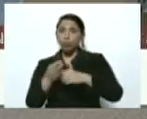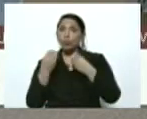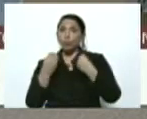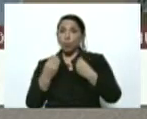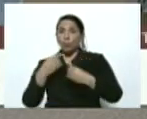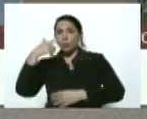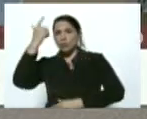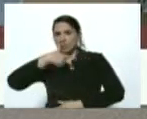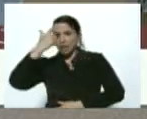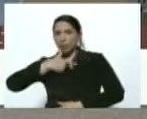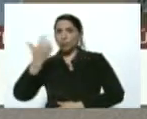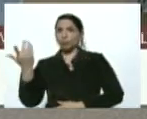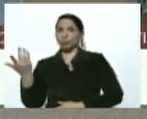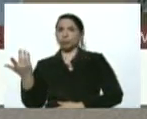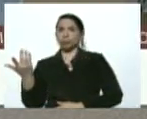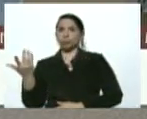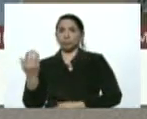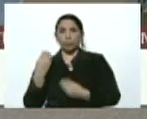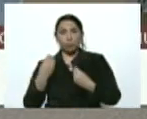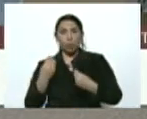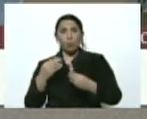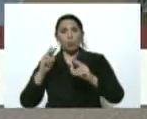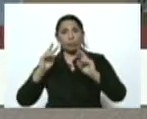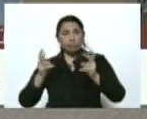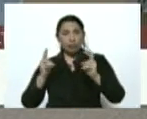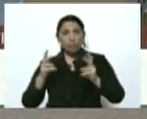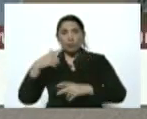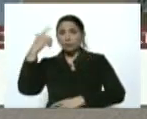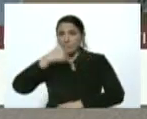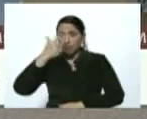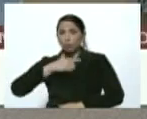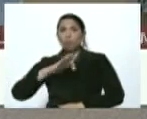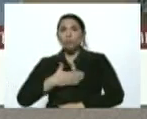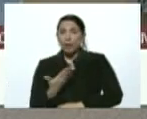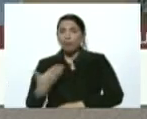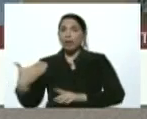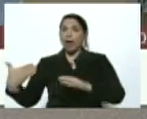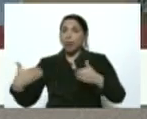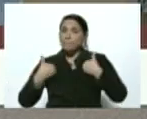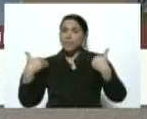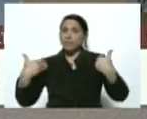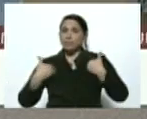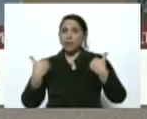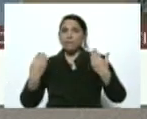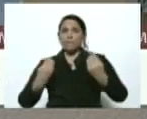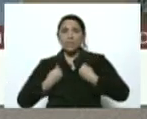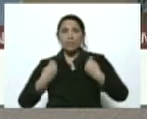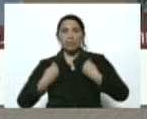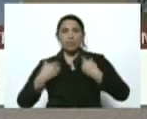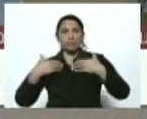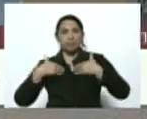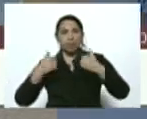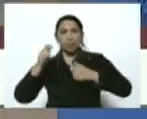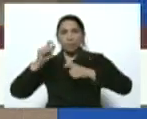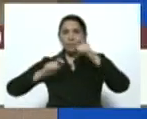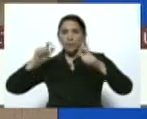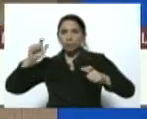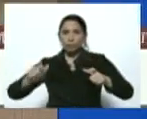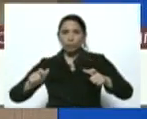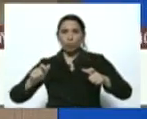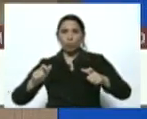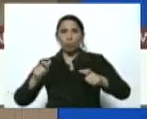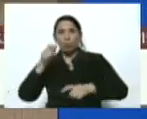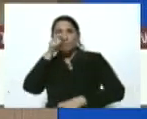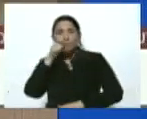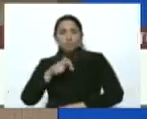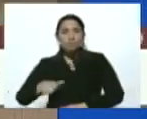asunto muy serio como un asunto que seriamente puede amenazar la vida y la salud de las personas de una